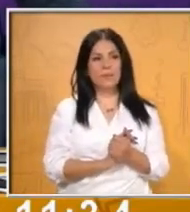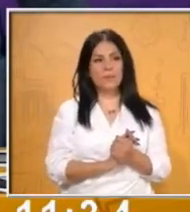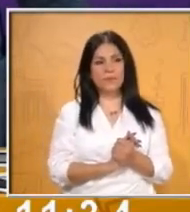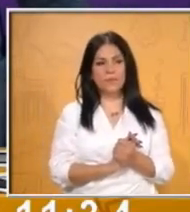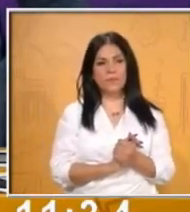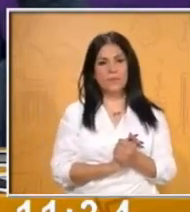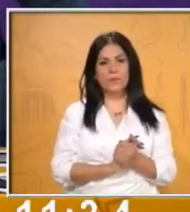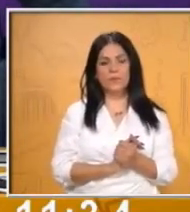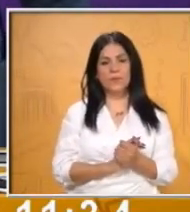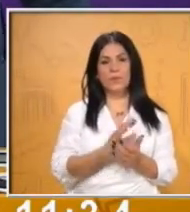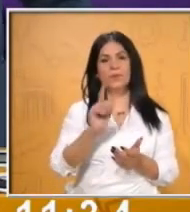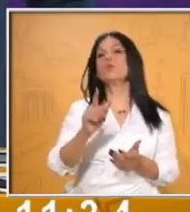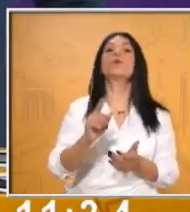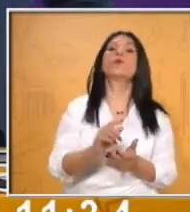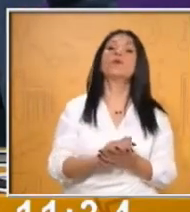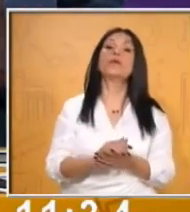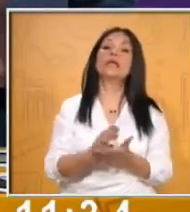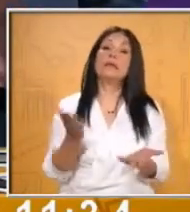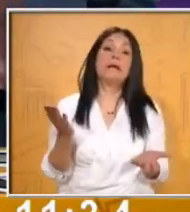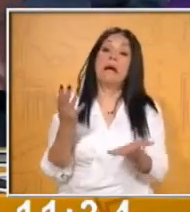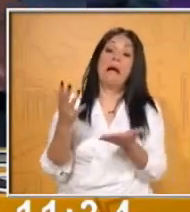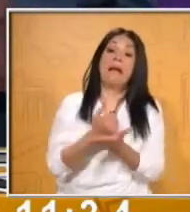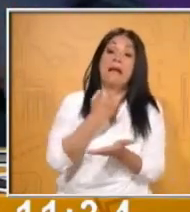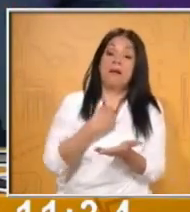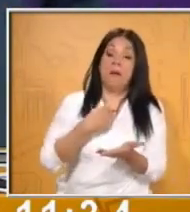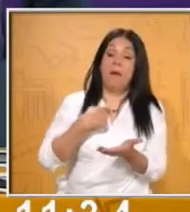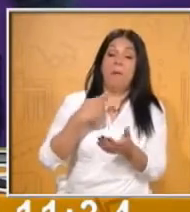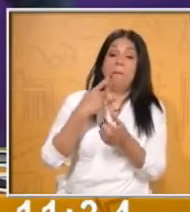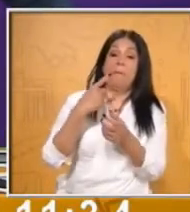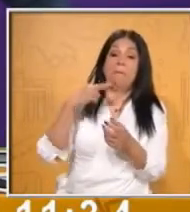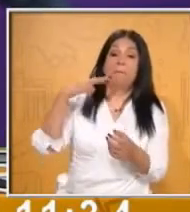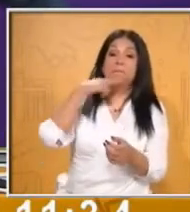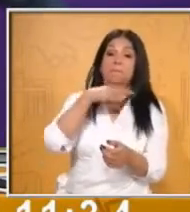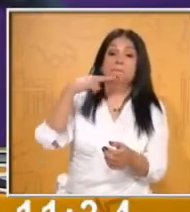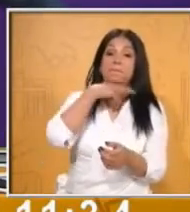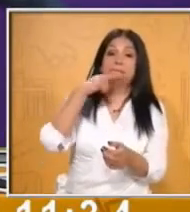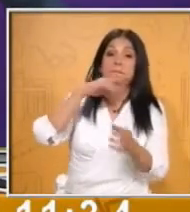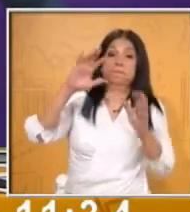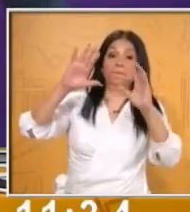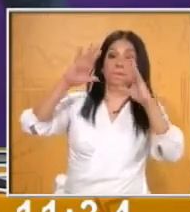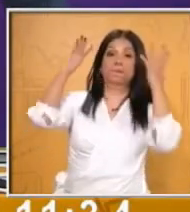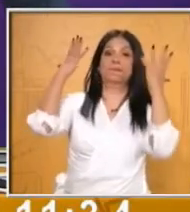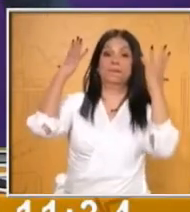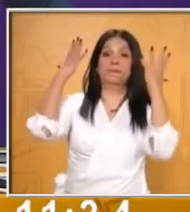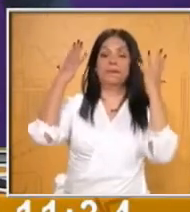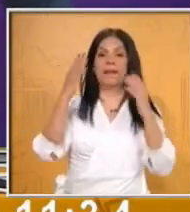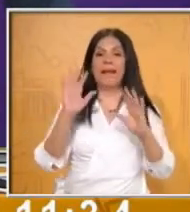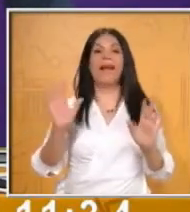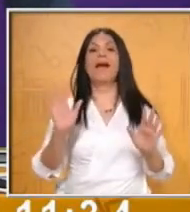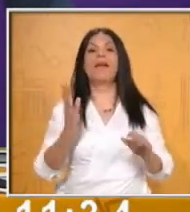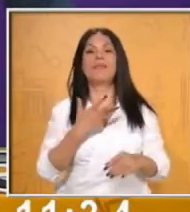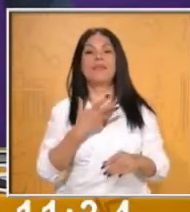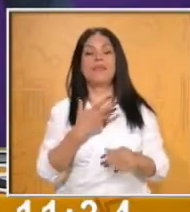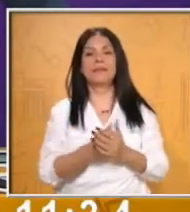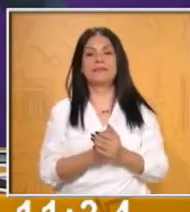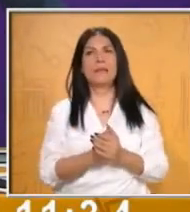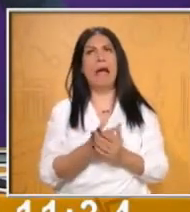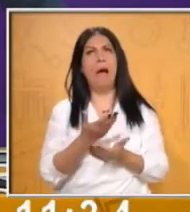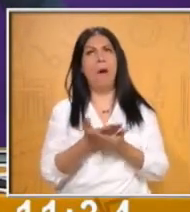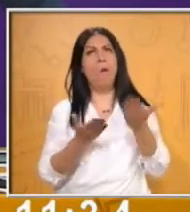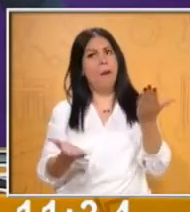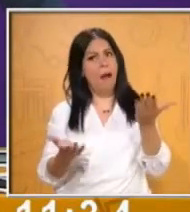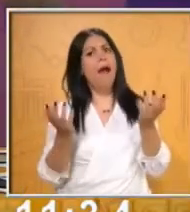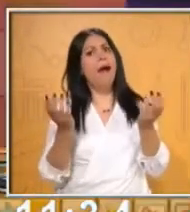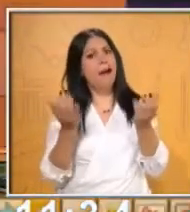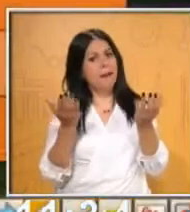pues va a quedar incompleta su tabla y va a ir perdiendo algunos puntos. Pero recuerda que este Basta va a ser un poquito diferente.